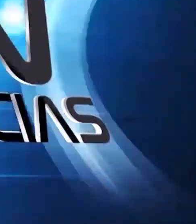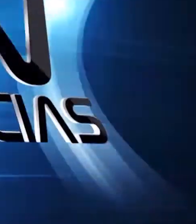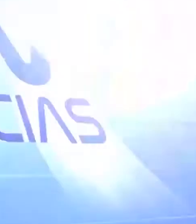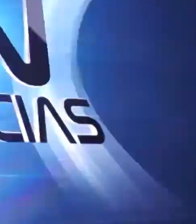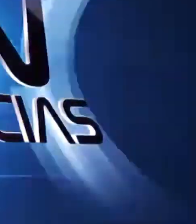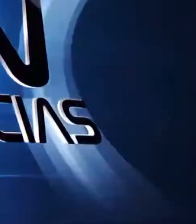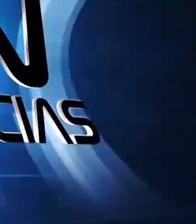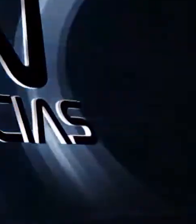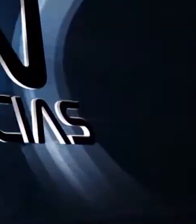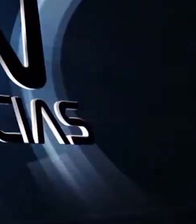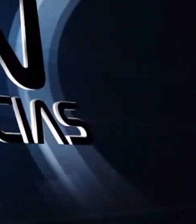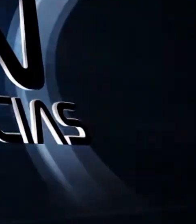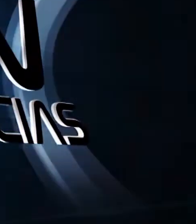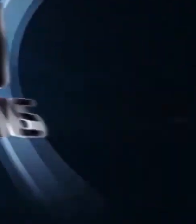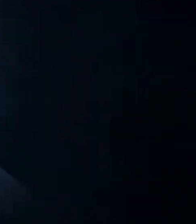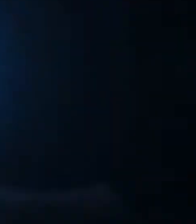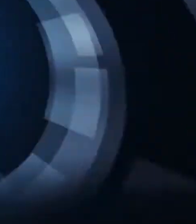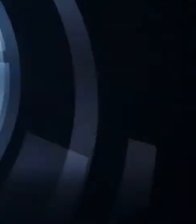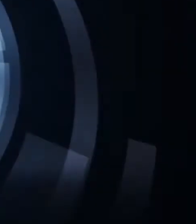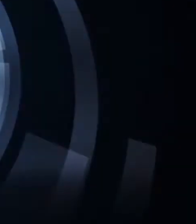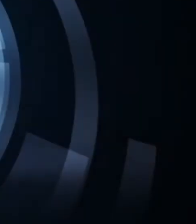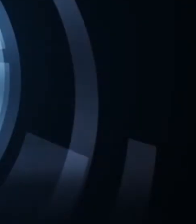por ver el video.